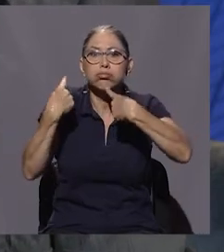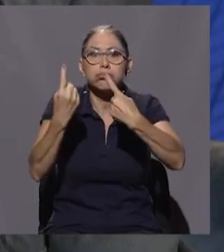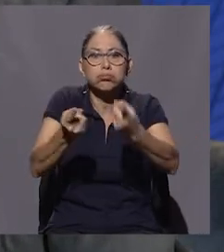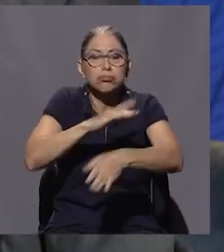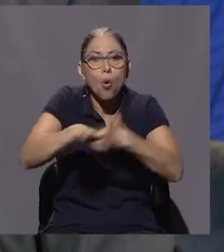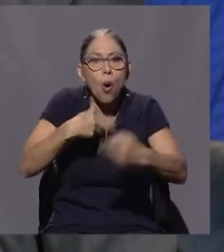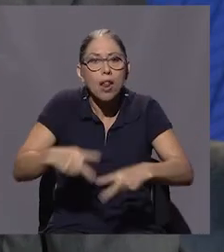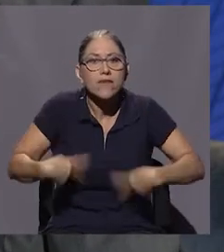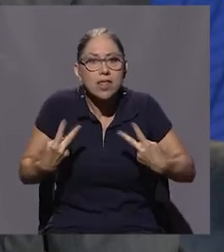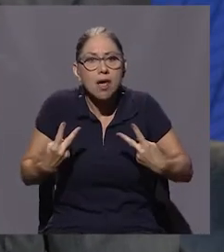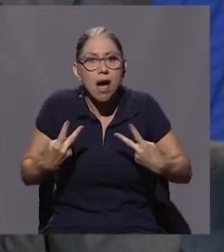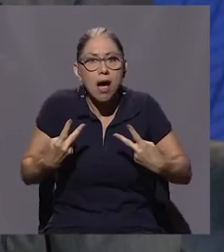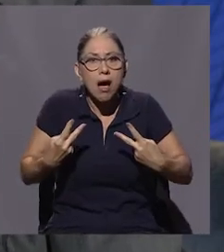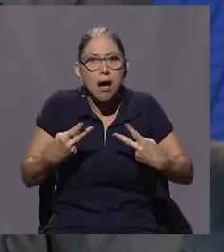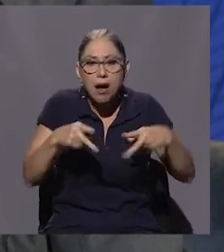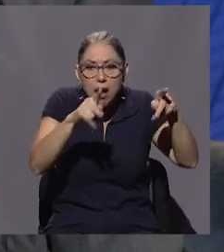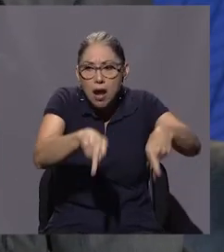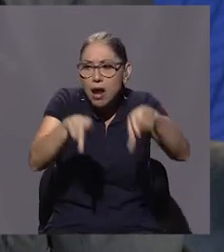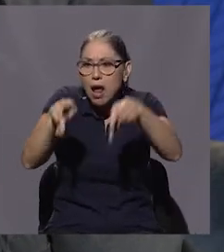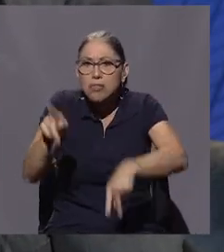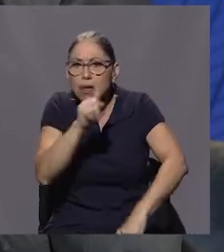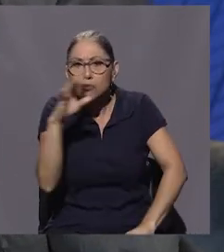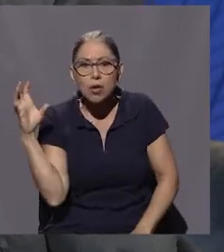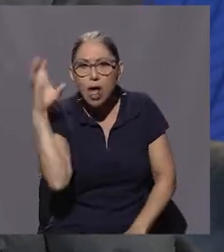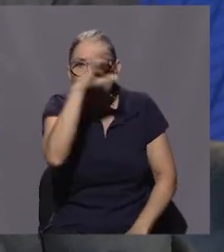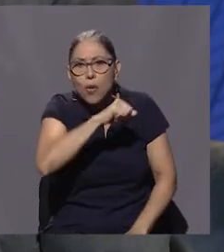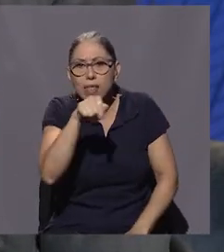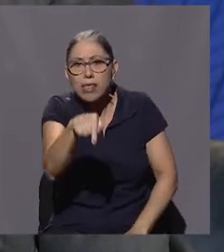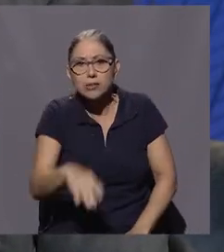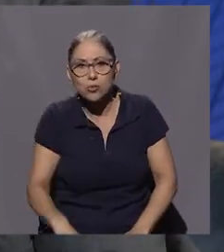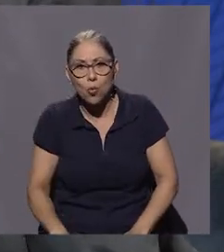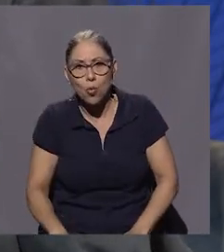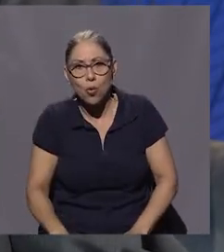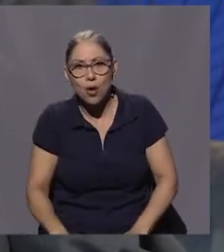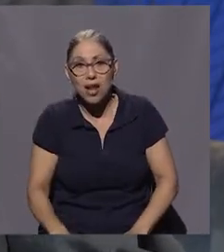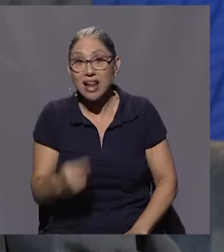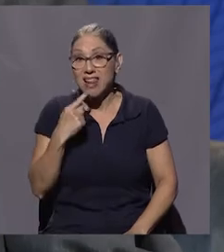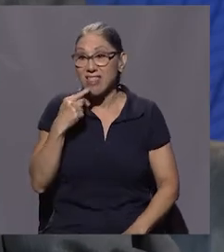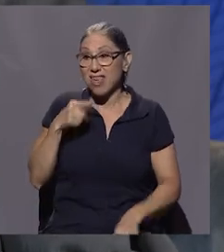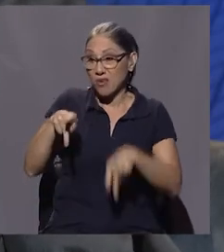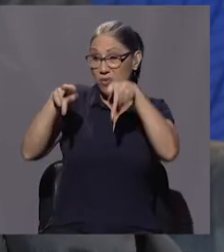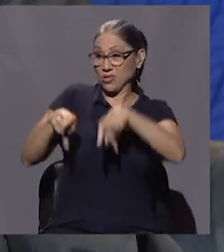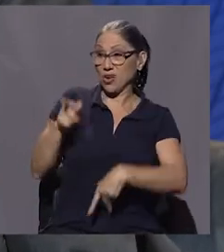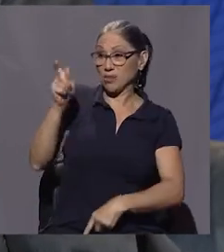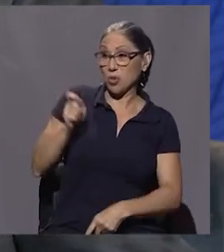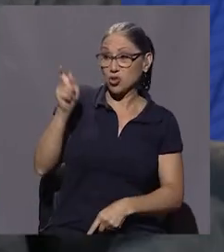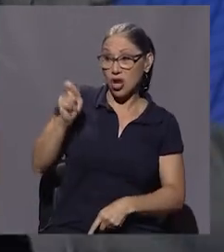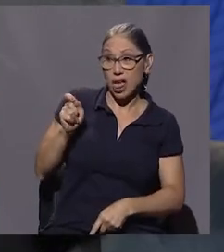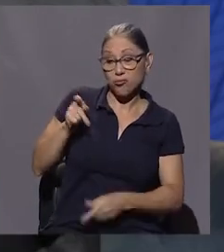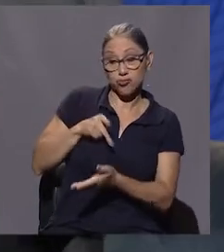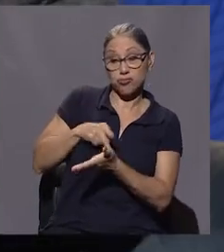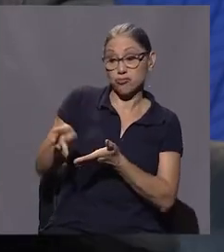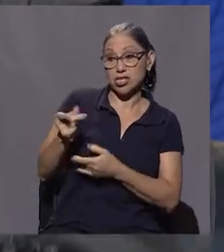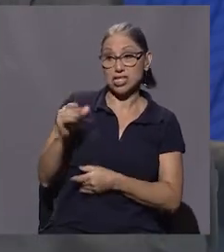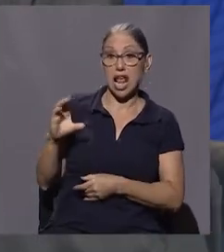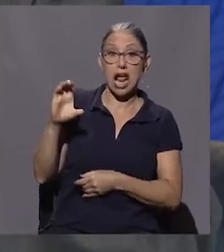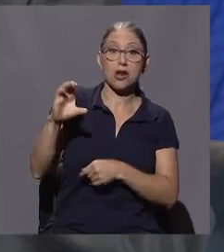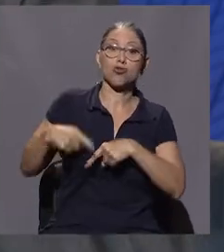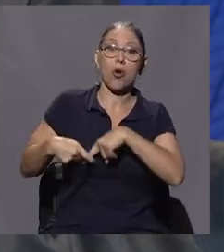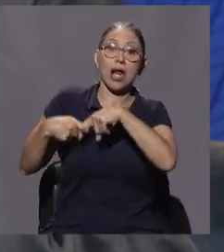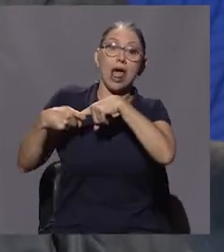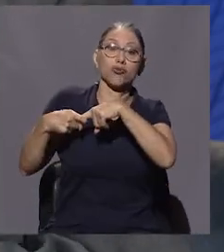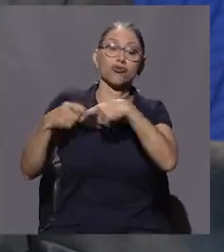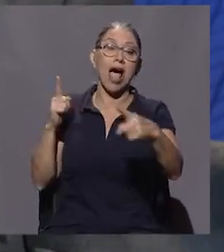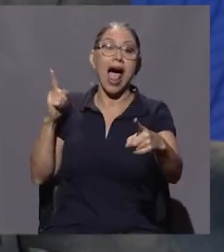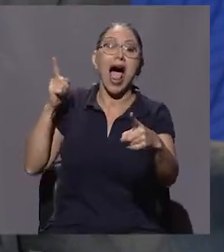La gente no se da cuenta de eso. Que le dijeron a los pensionados salarios congelados hasta que no bajemos el